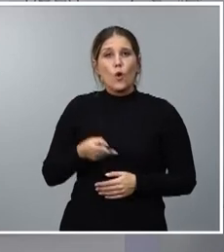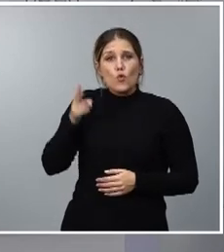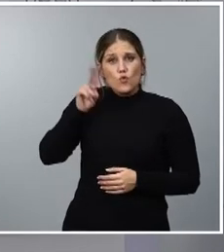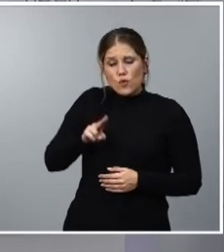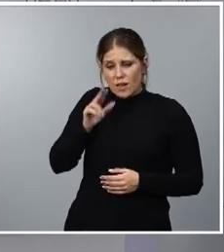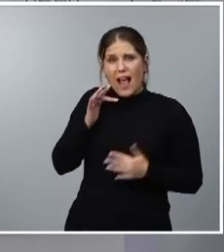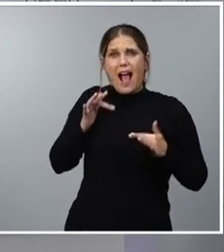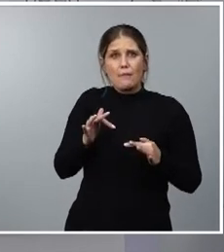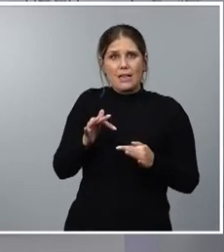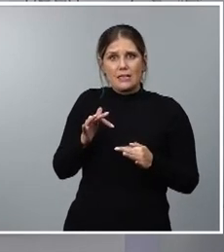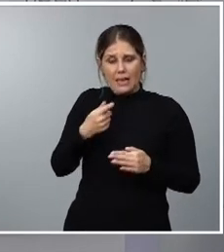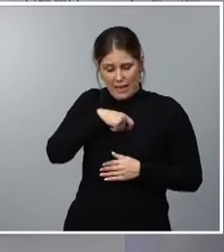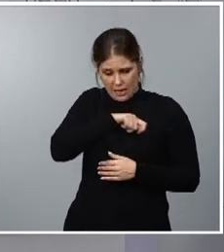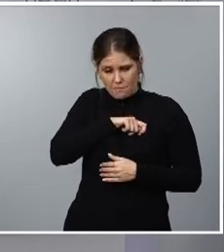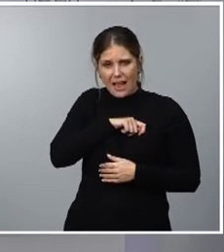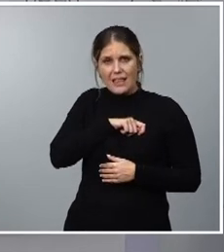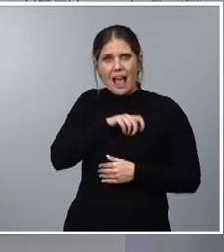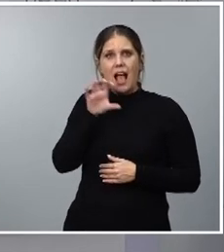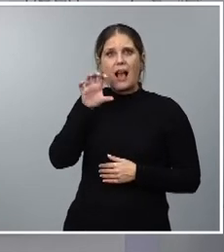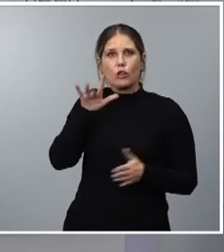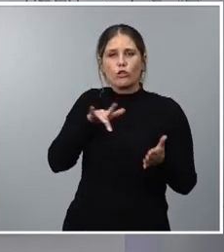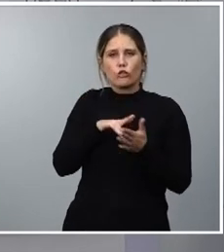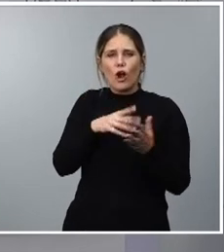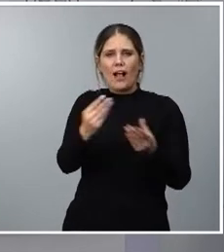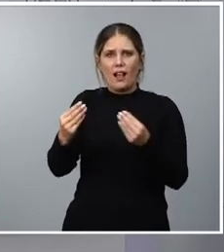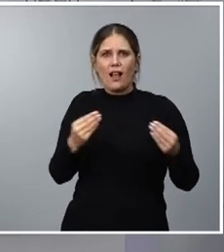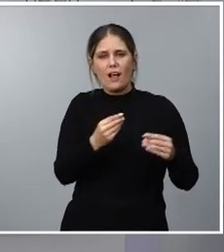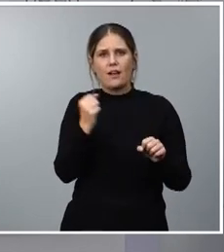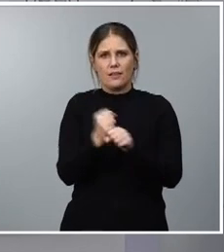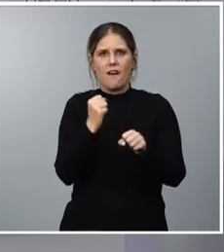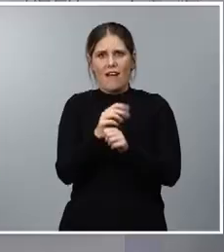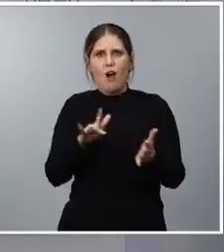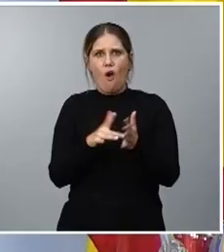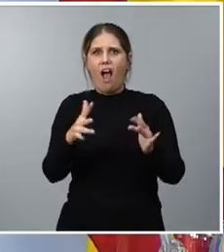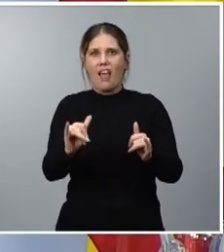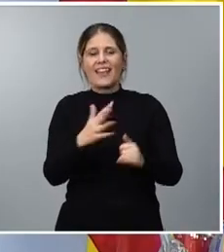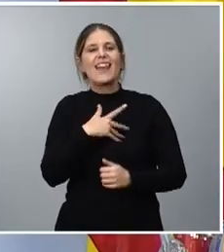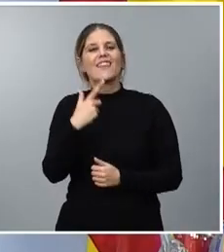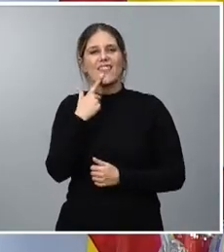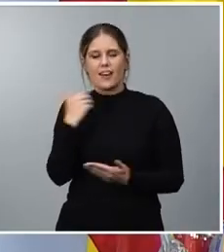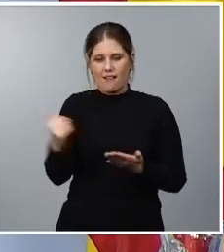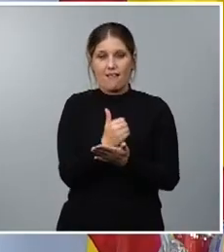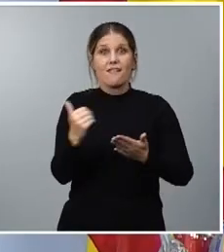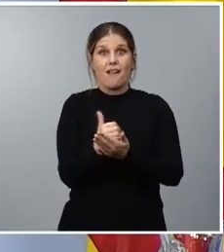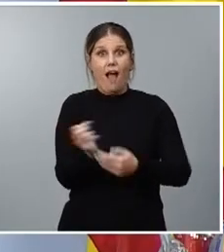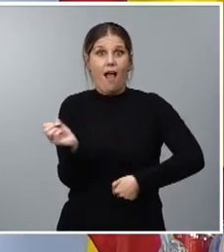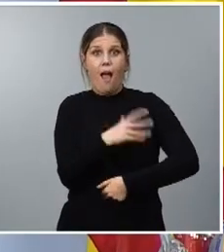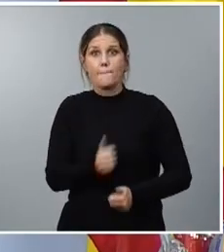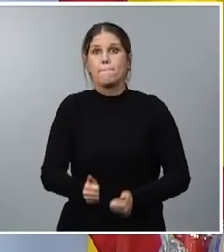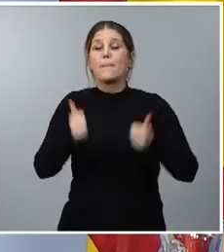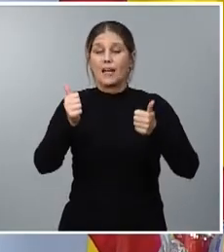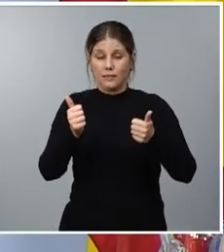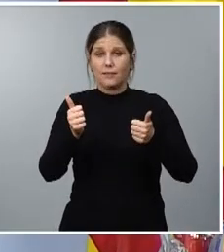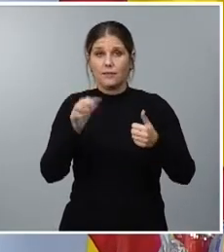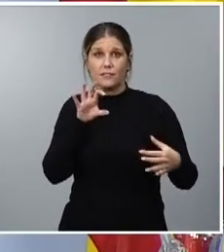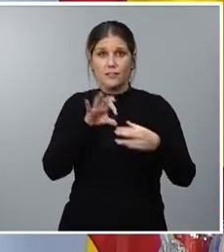había habido tantas personas trabajando y eso implica que estamos logrando una mayor recaudación también en algunas figuras